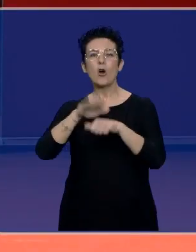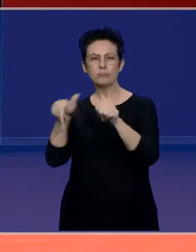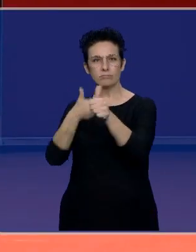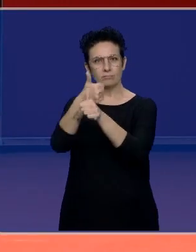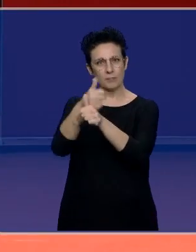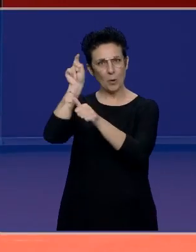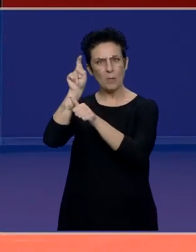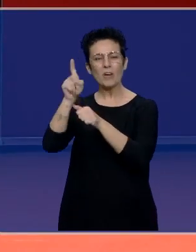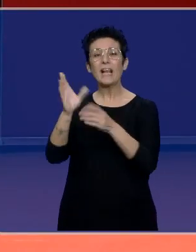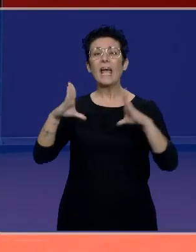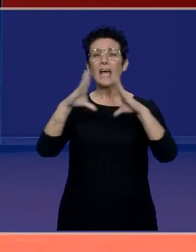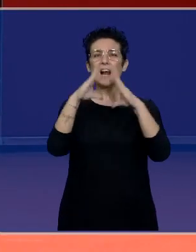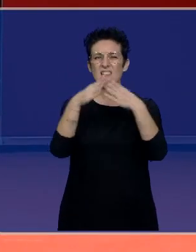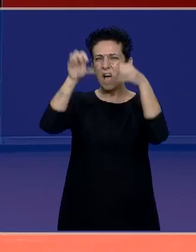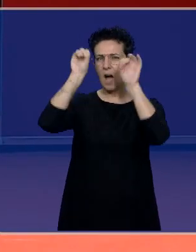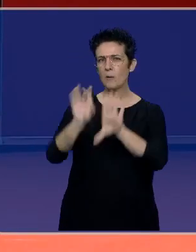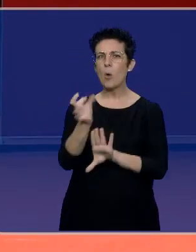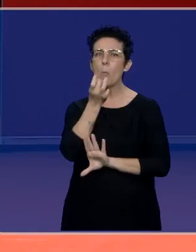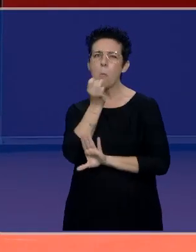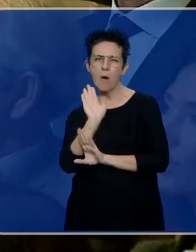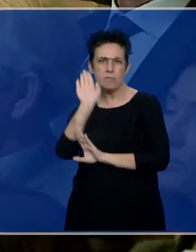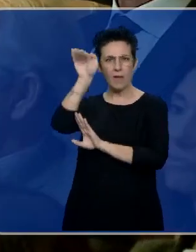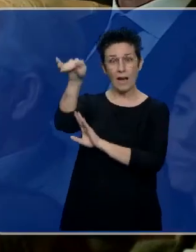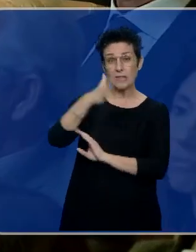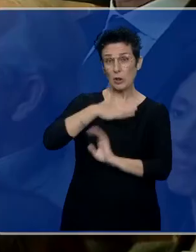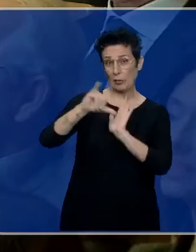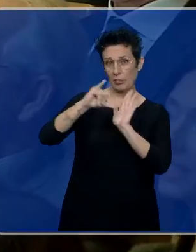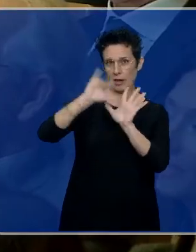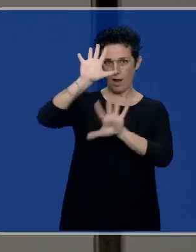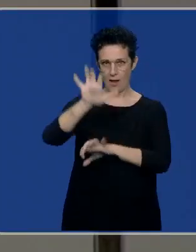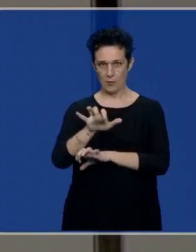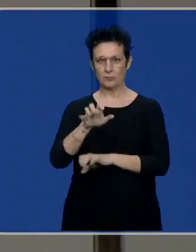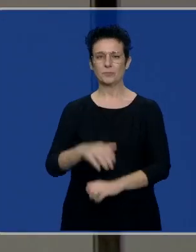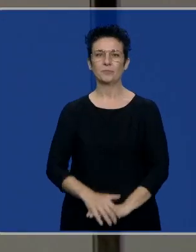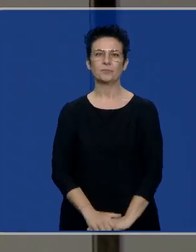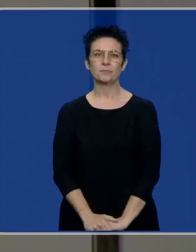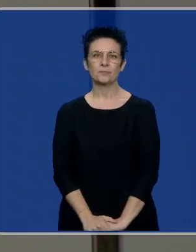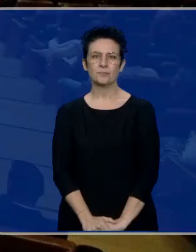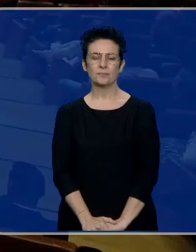en una iglesia abandonada de Puente Castro en la capital leonesa. Vamos a verlo.